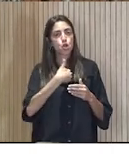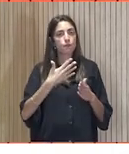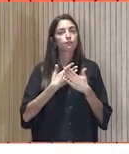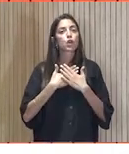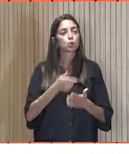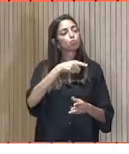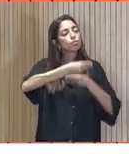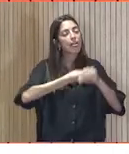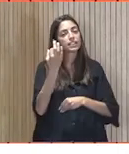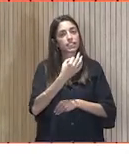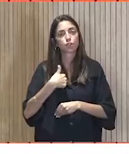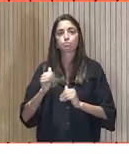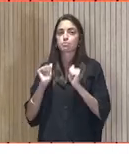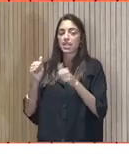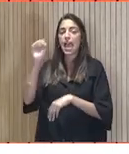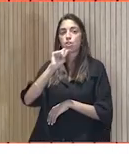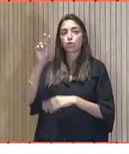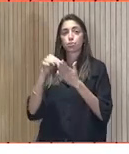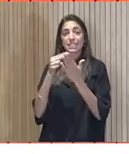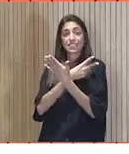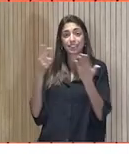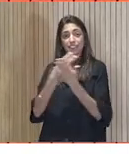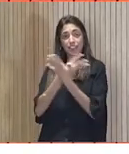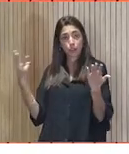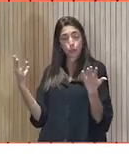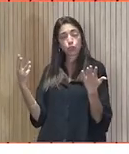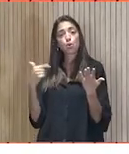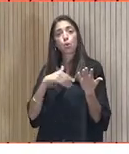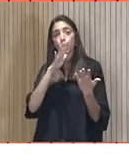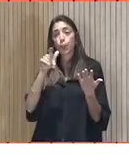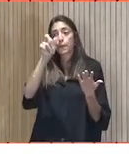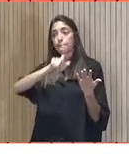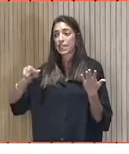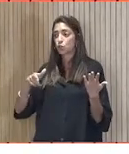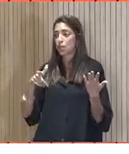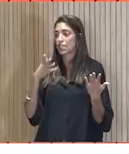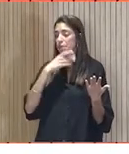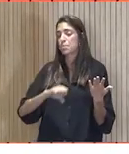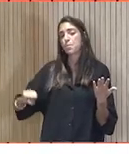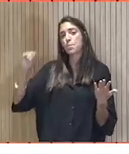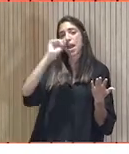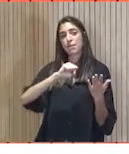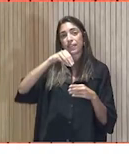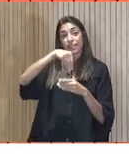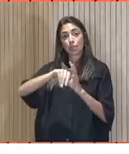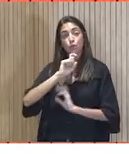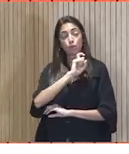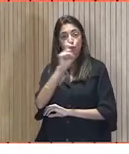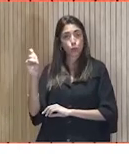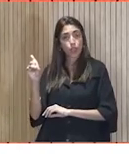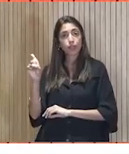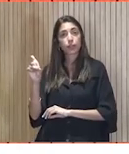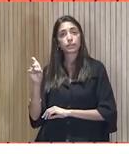empecé en 2017, 2018, porque hay gente buenísima dentro de esta fundación que